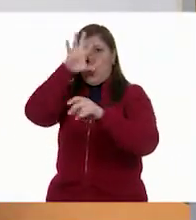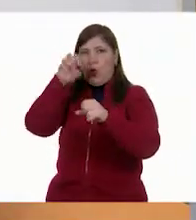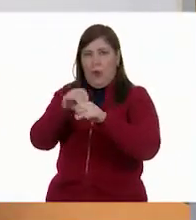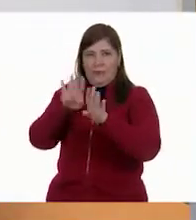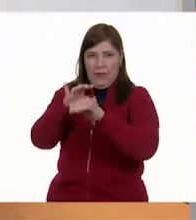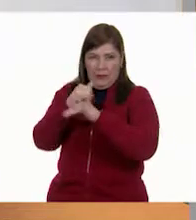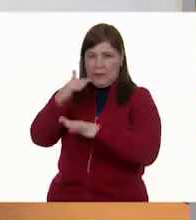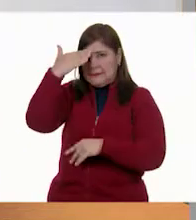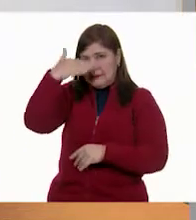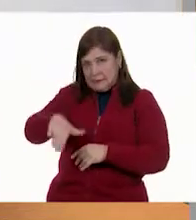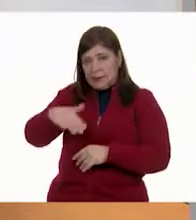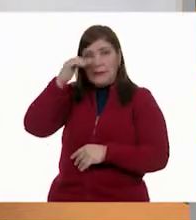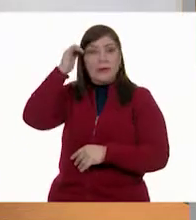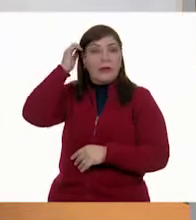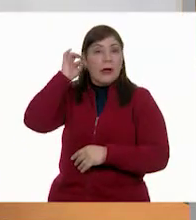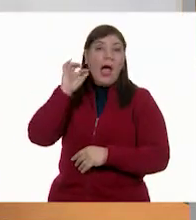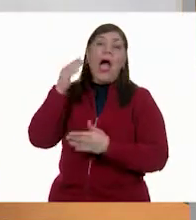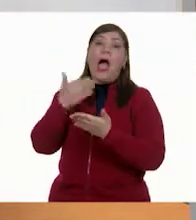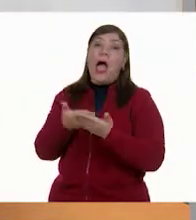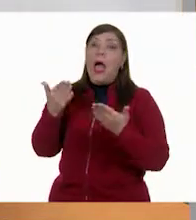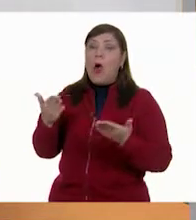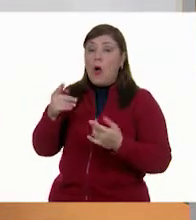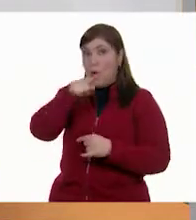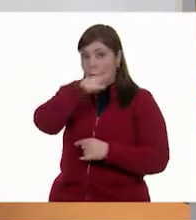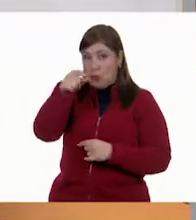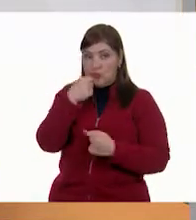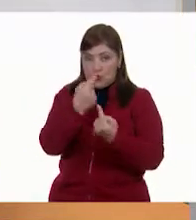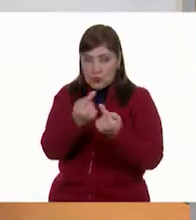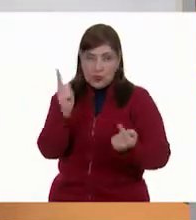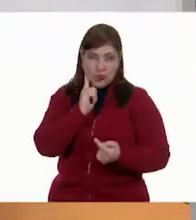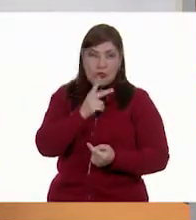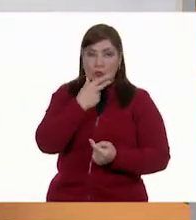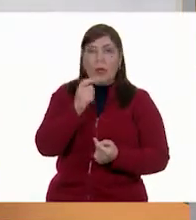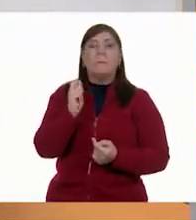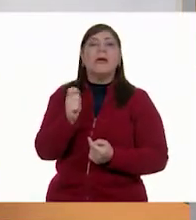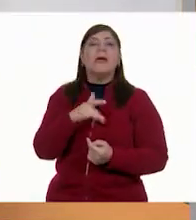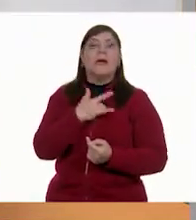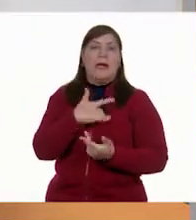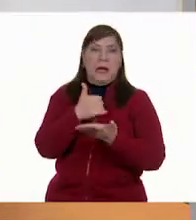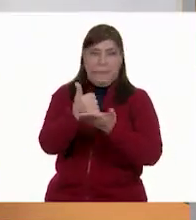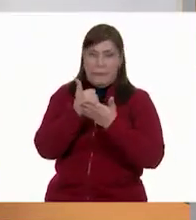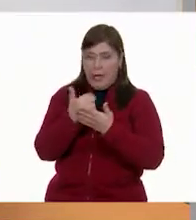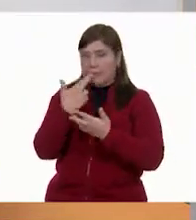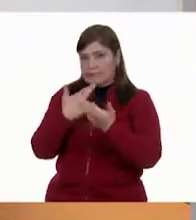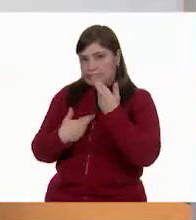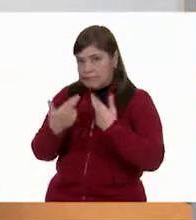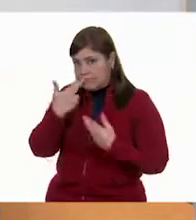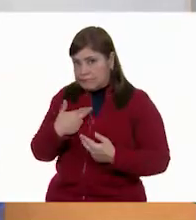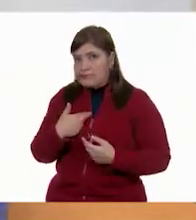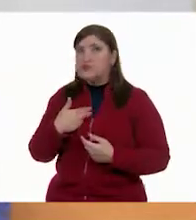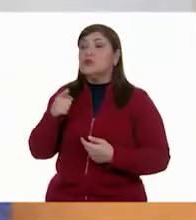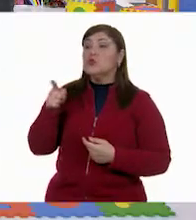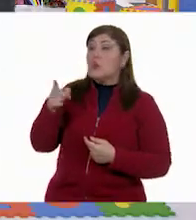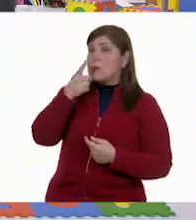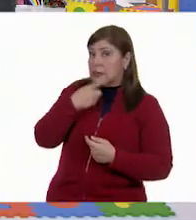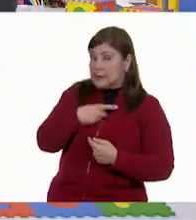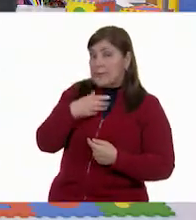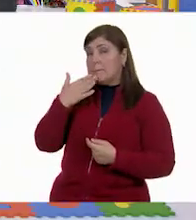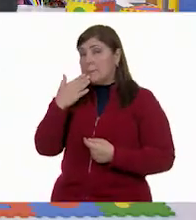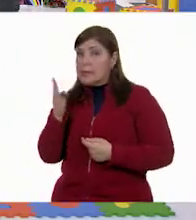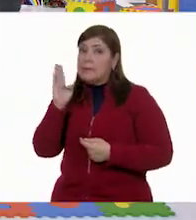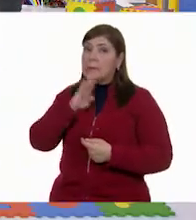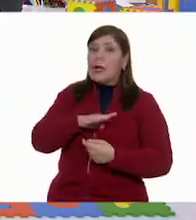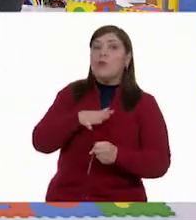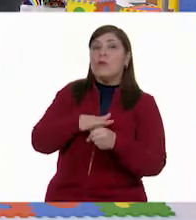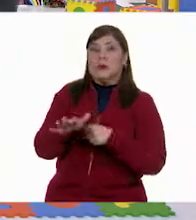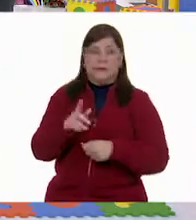Así Por eso vamos a hacer que ahora los niños y las niñas allá en casa nos ayuden a contestarla y tú nos vas a decir si están bien o están mal. Muy bien. ¿Sale?